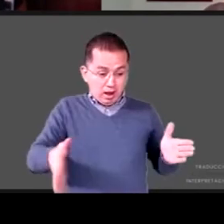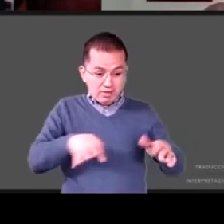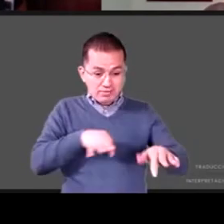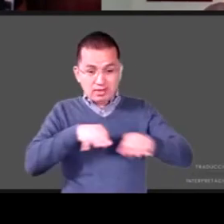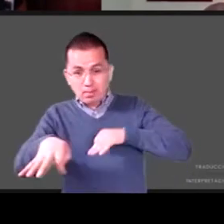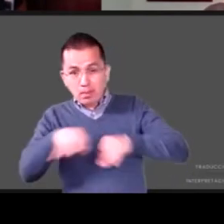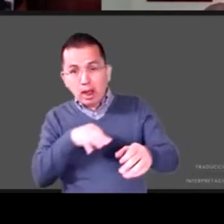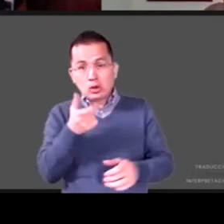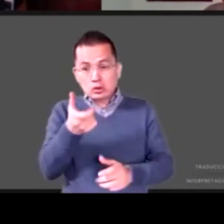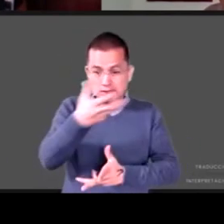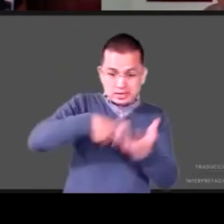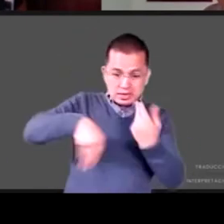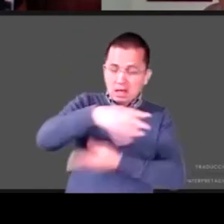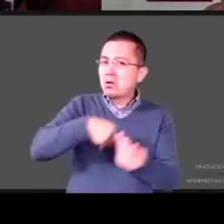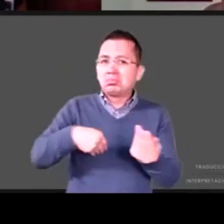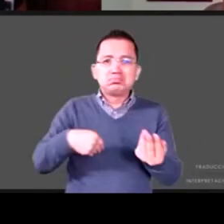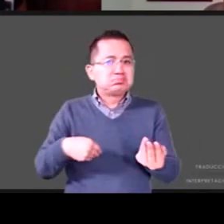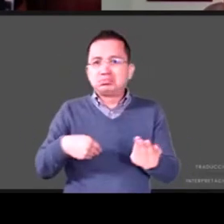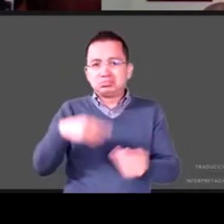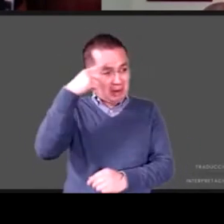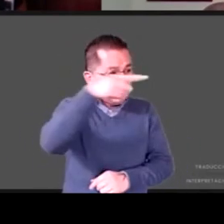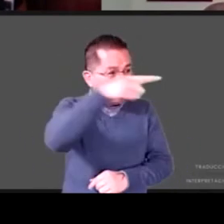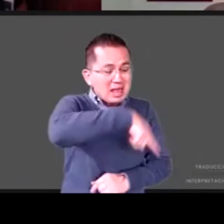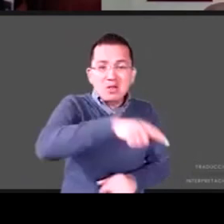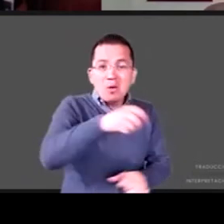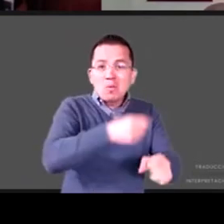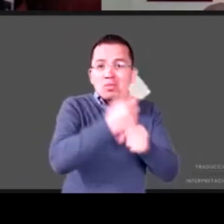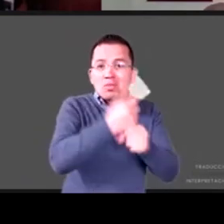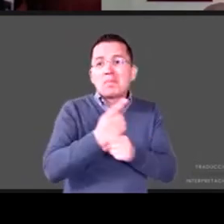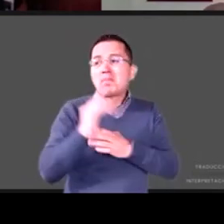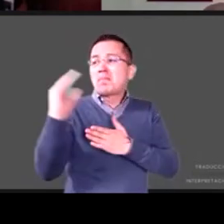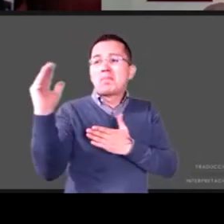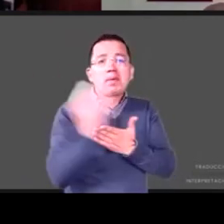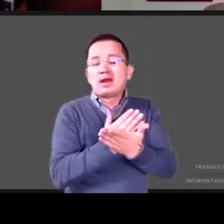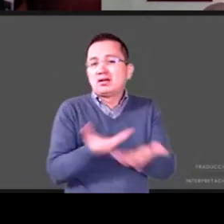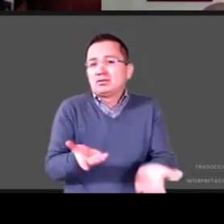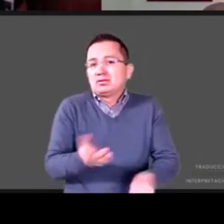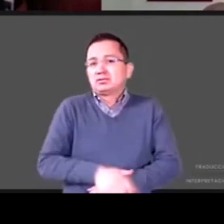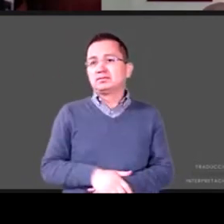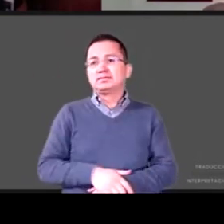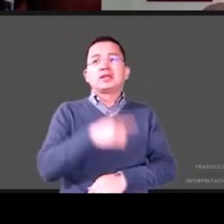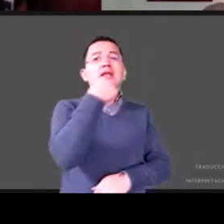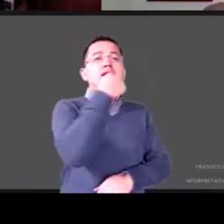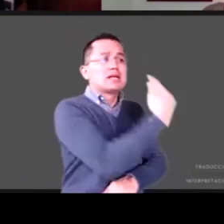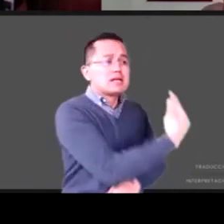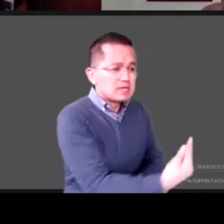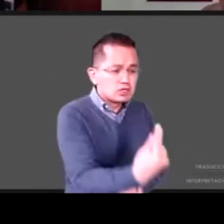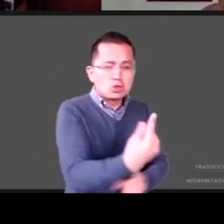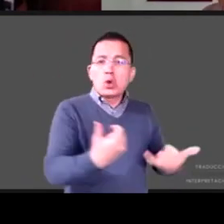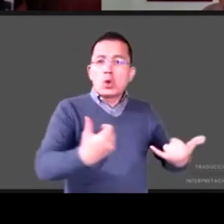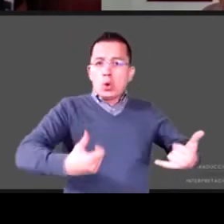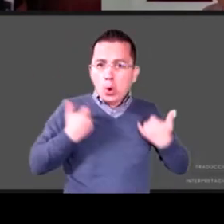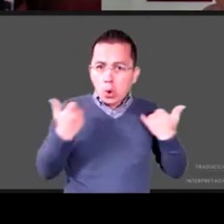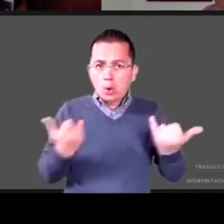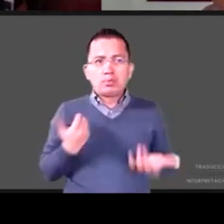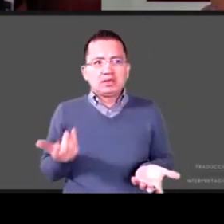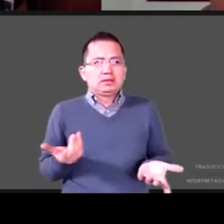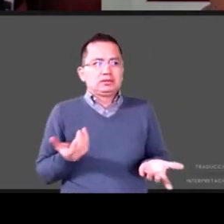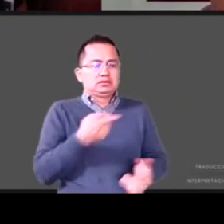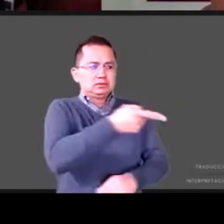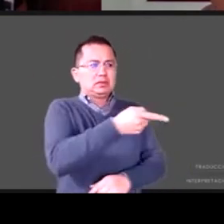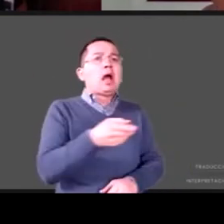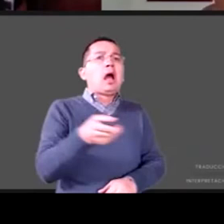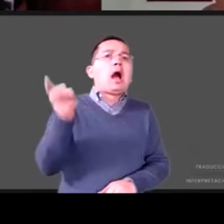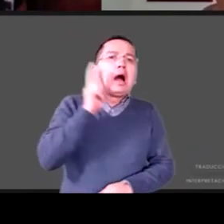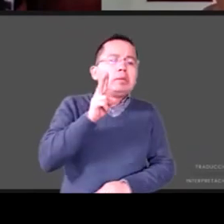estos niños estos jóvenes van a requerir que no tenemos no tengamos la expectativa de que es escolarizarlos a ver si logran